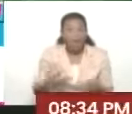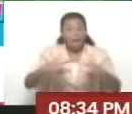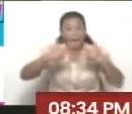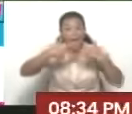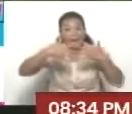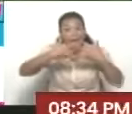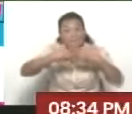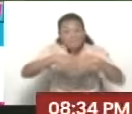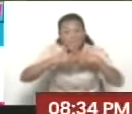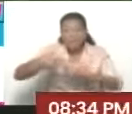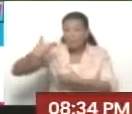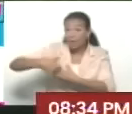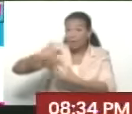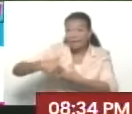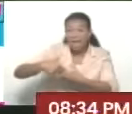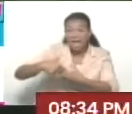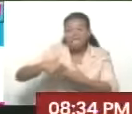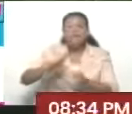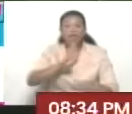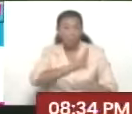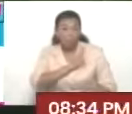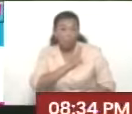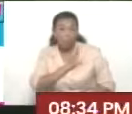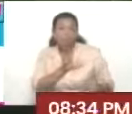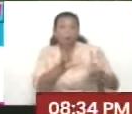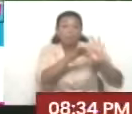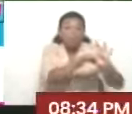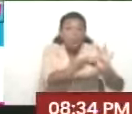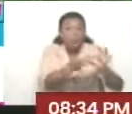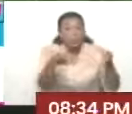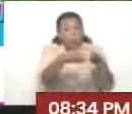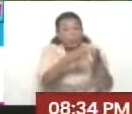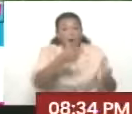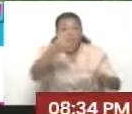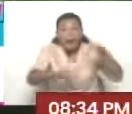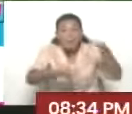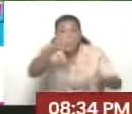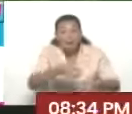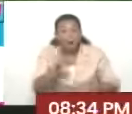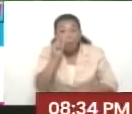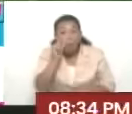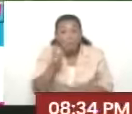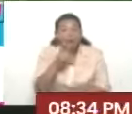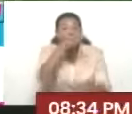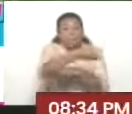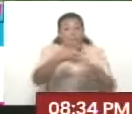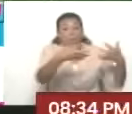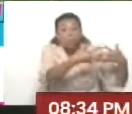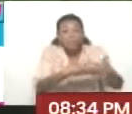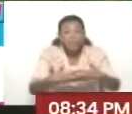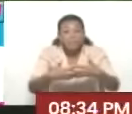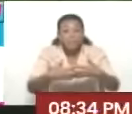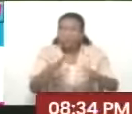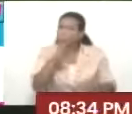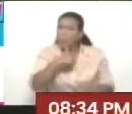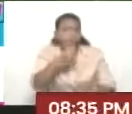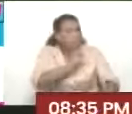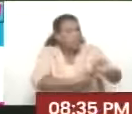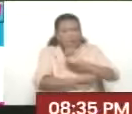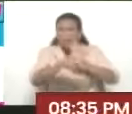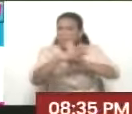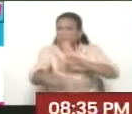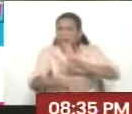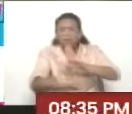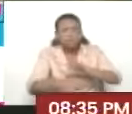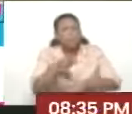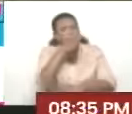No le permiten a PDVSA, que es la dueña de Silgo, tener un conjunto de abogados allá, en los tribunales. No hay derecho a la defensa en los